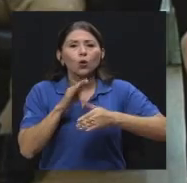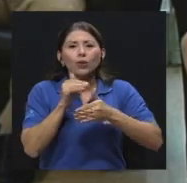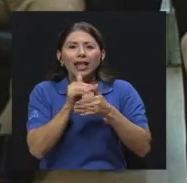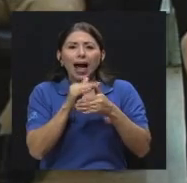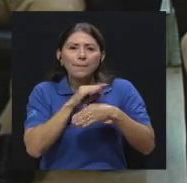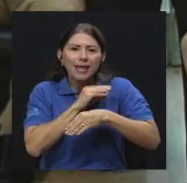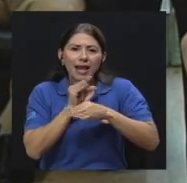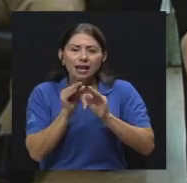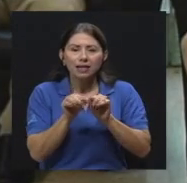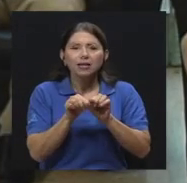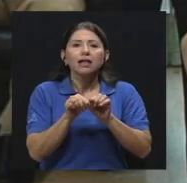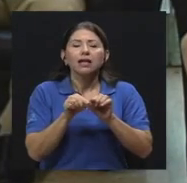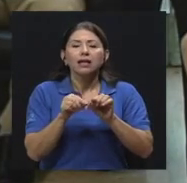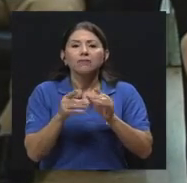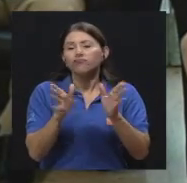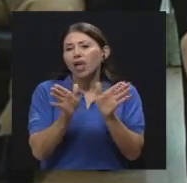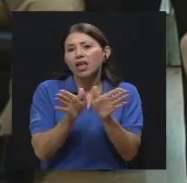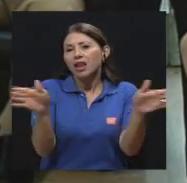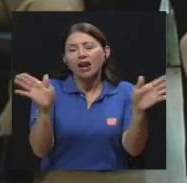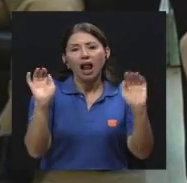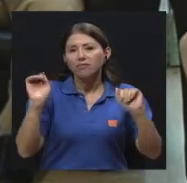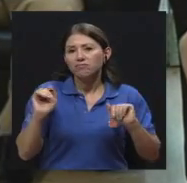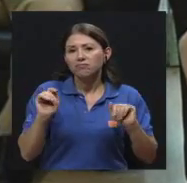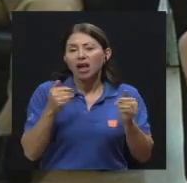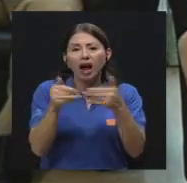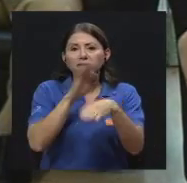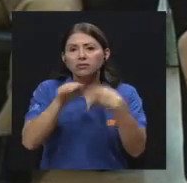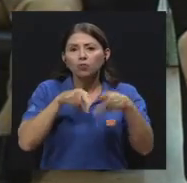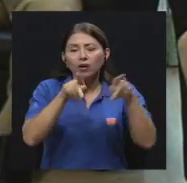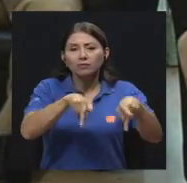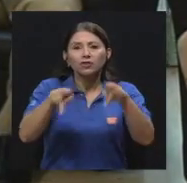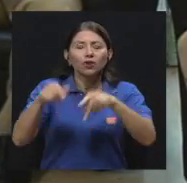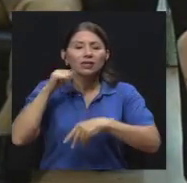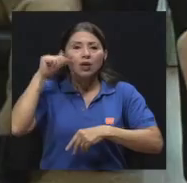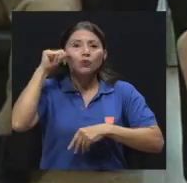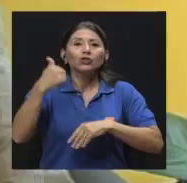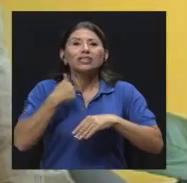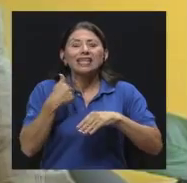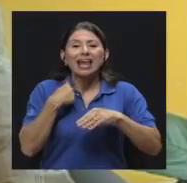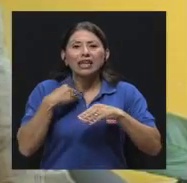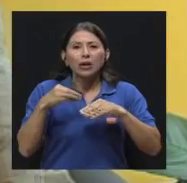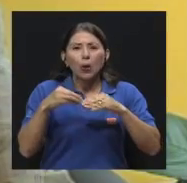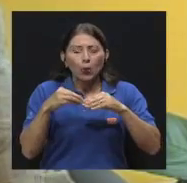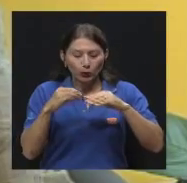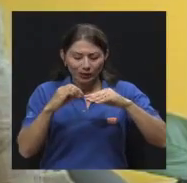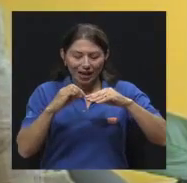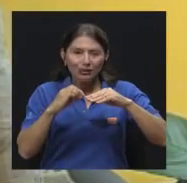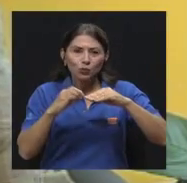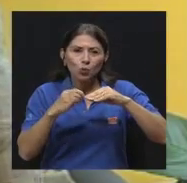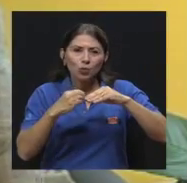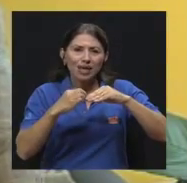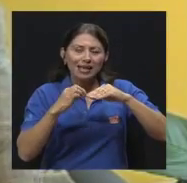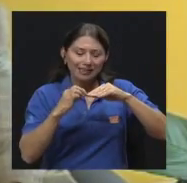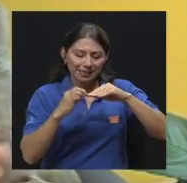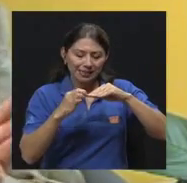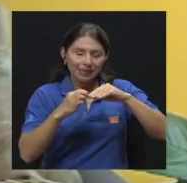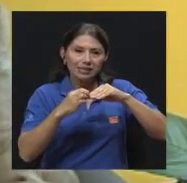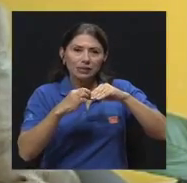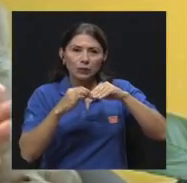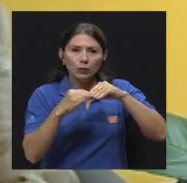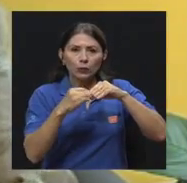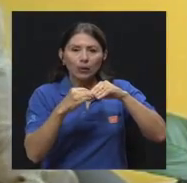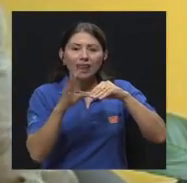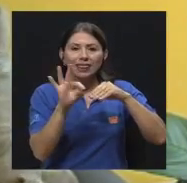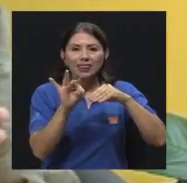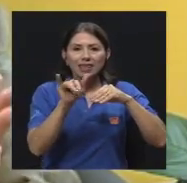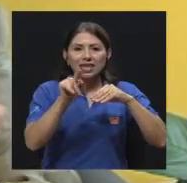Y en general, desde casi todos los adultos, tiñas de las uñas, ¿verdad? Que vamos a agruparlas